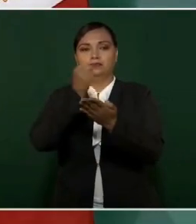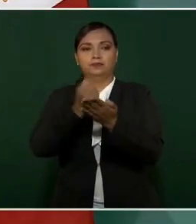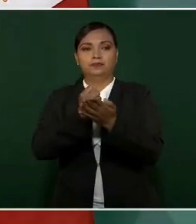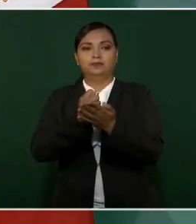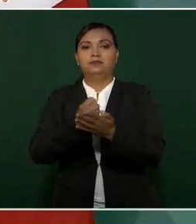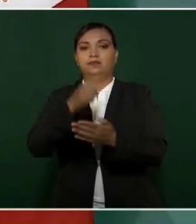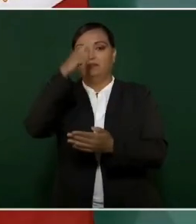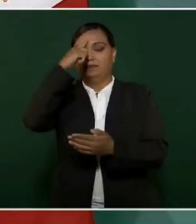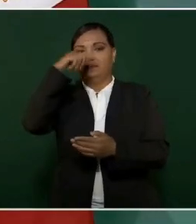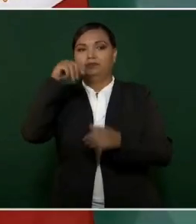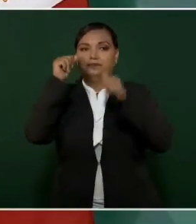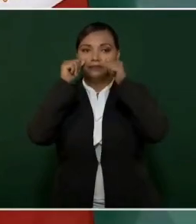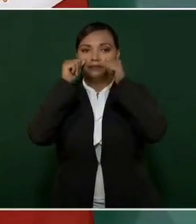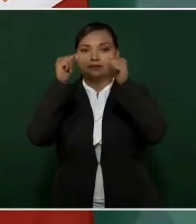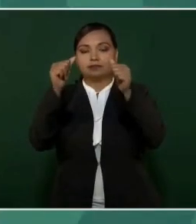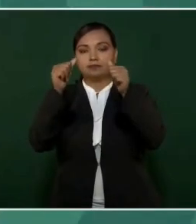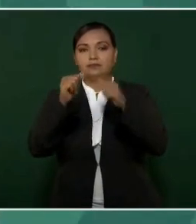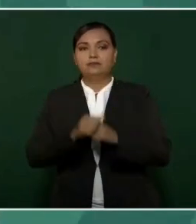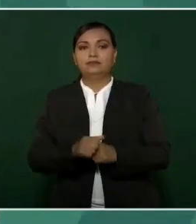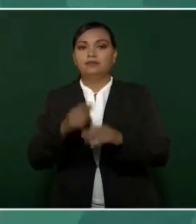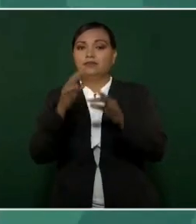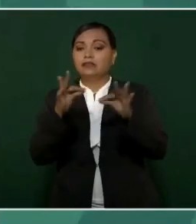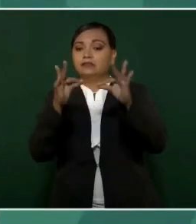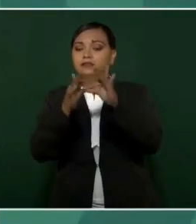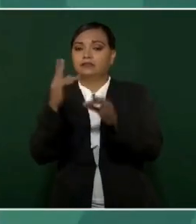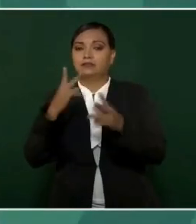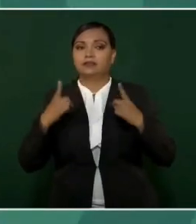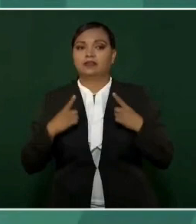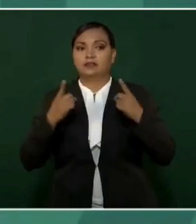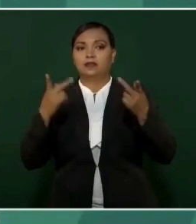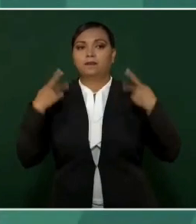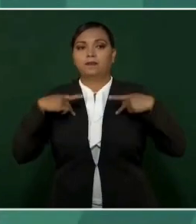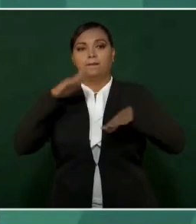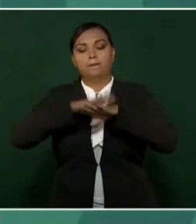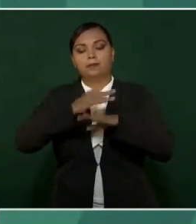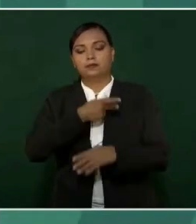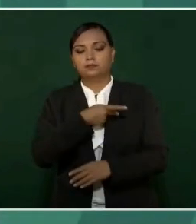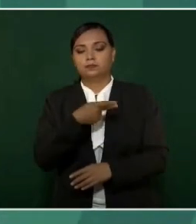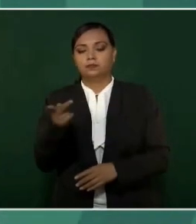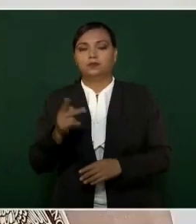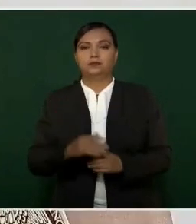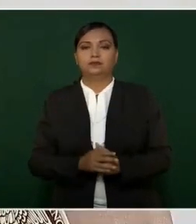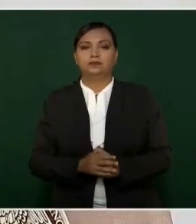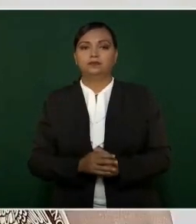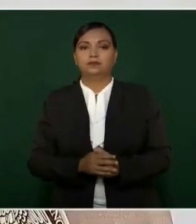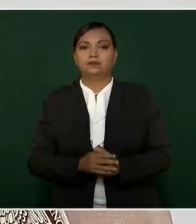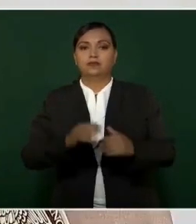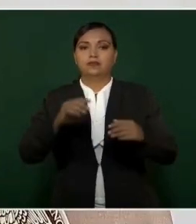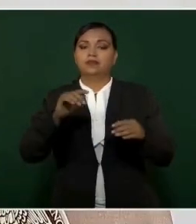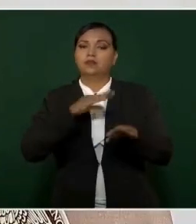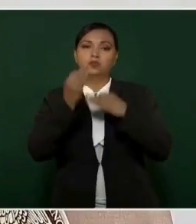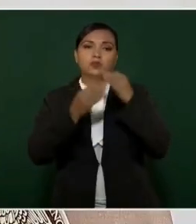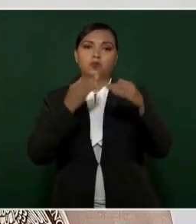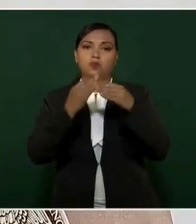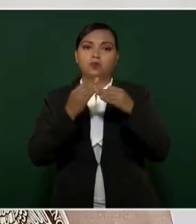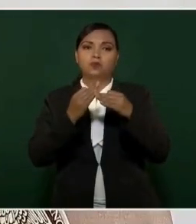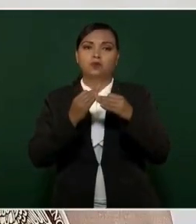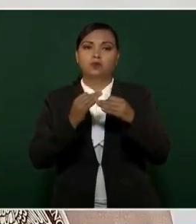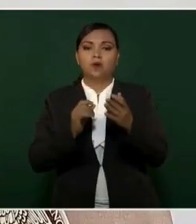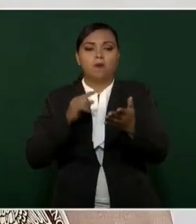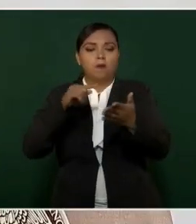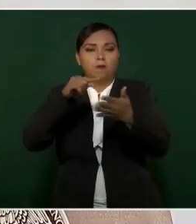y para la atención prioritaria que debemos dar a los más pobres. Los puntos de convergencia y las